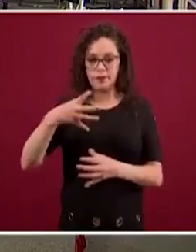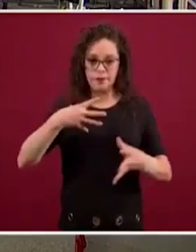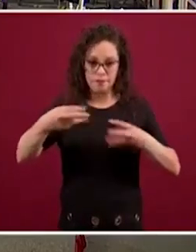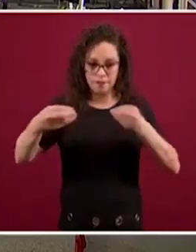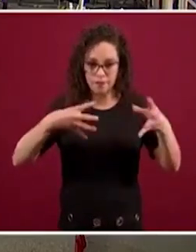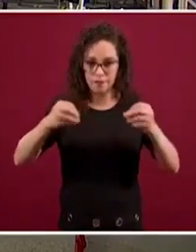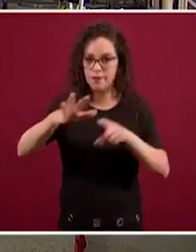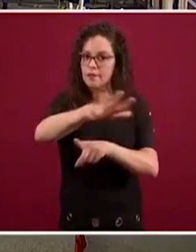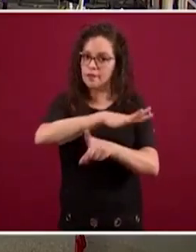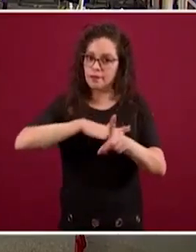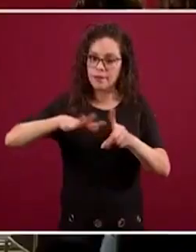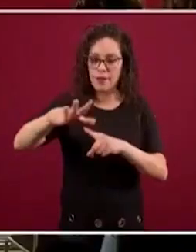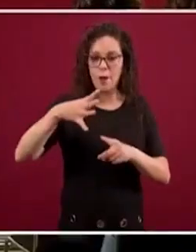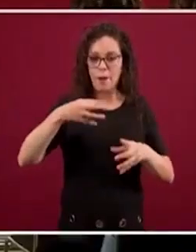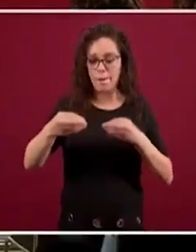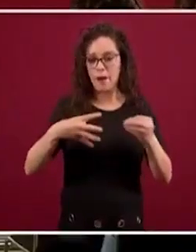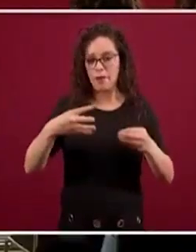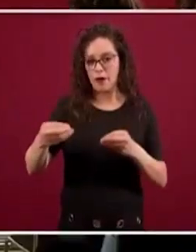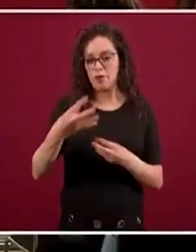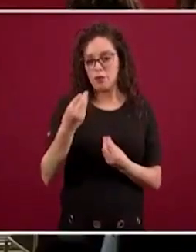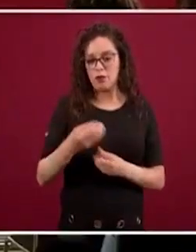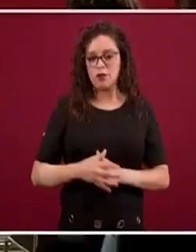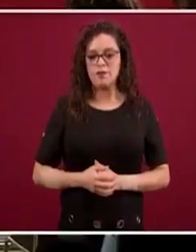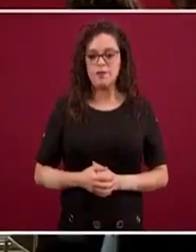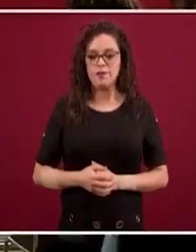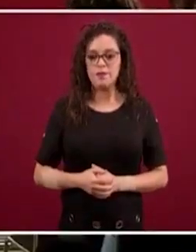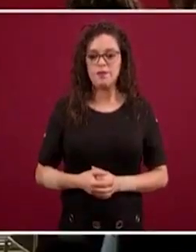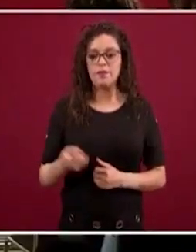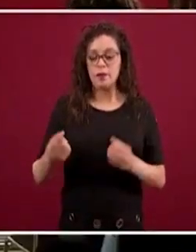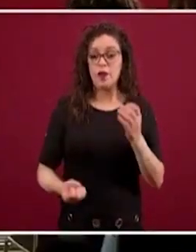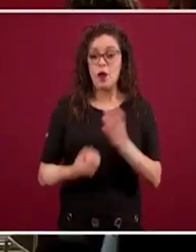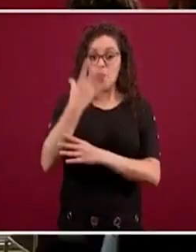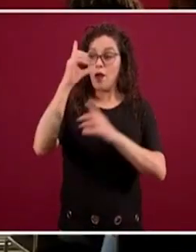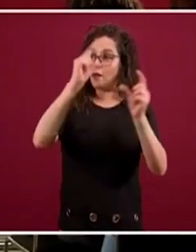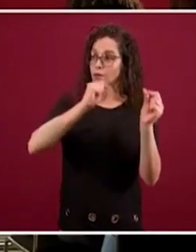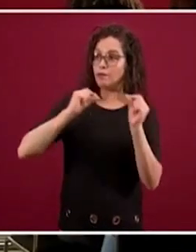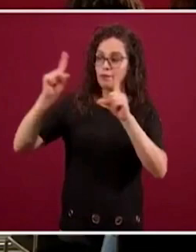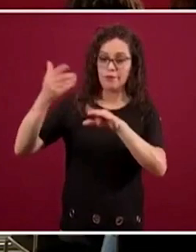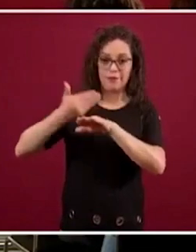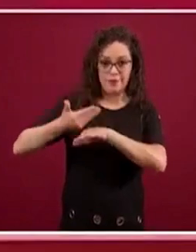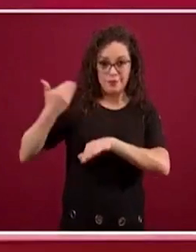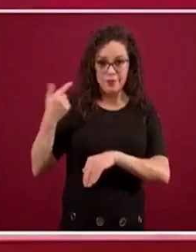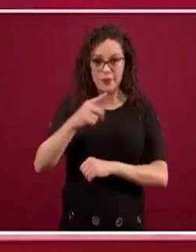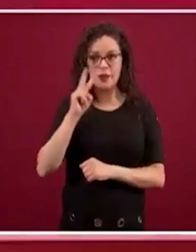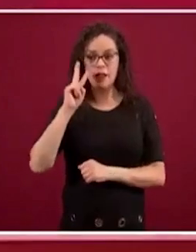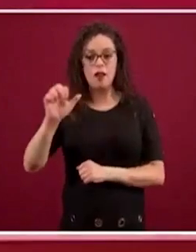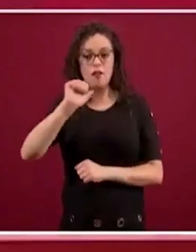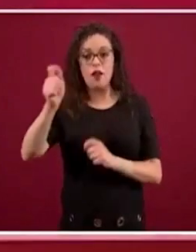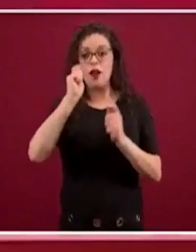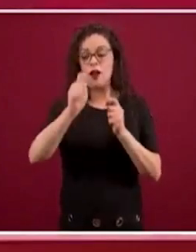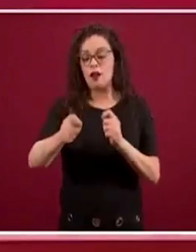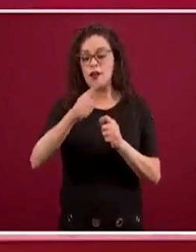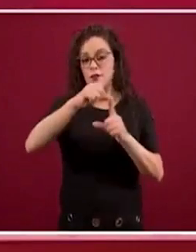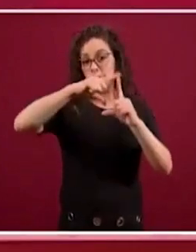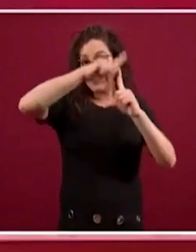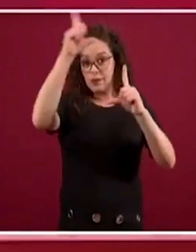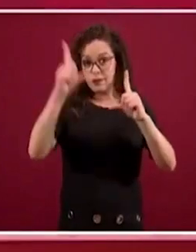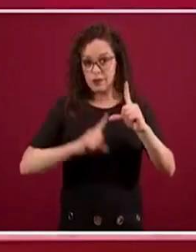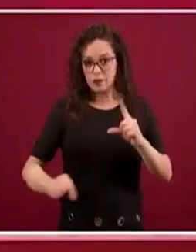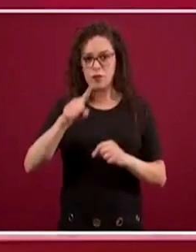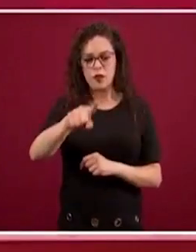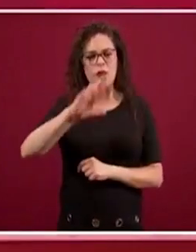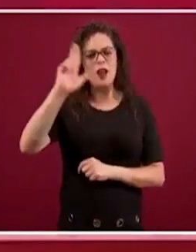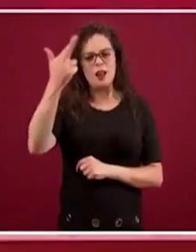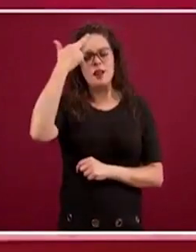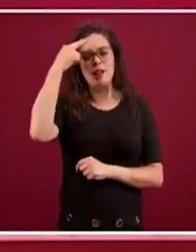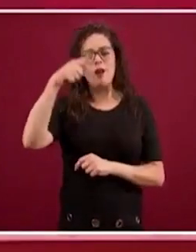Un enfoque de esta nueva gráfica que presentábamos en el panorama nacional. Si recuerdan, habíamos estado